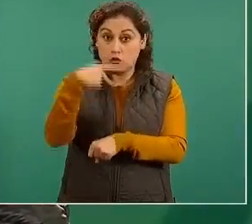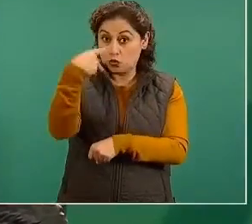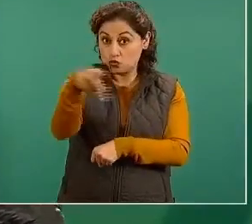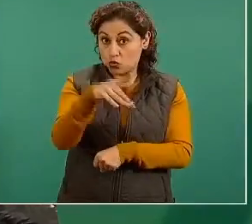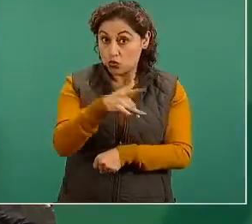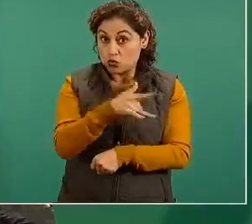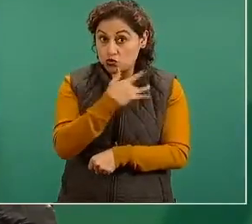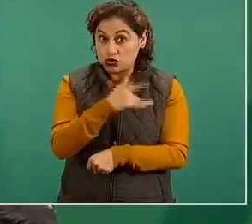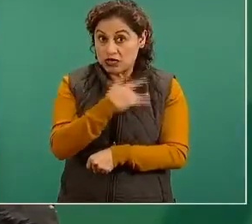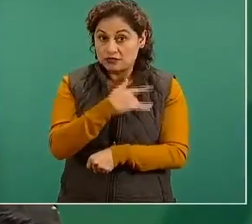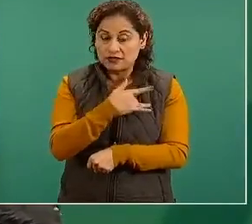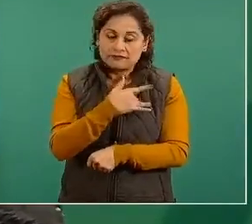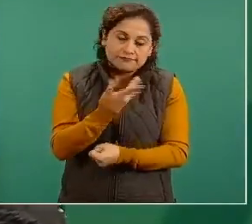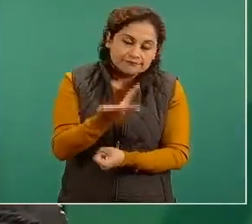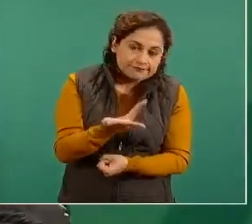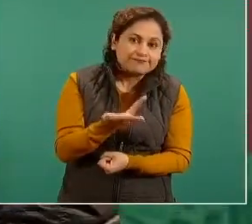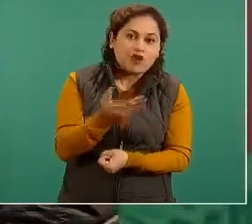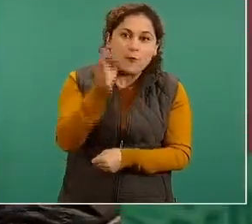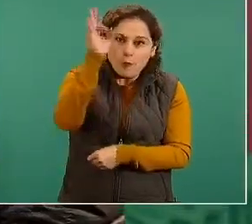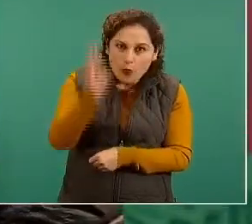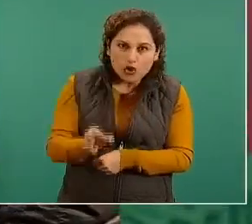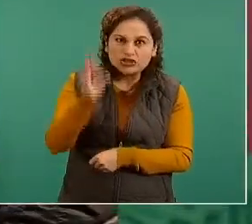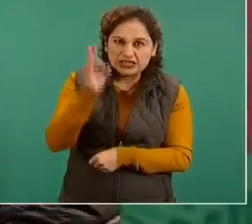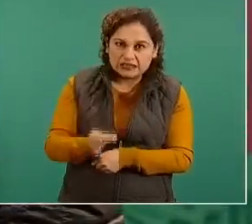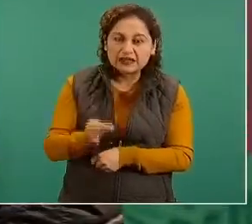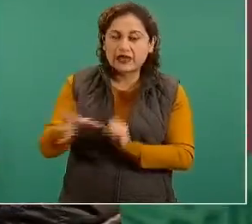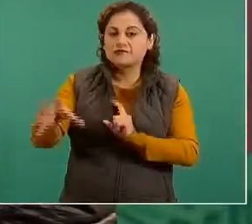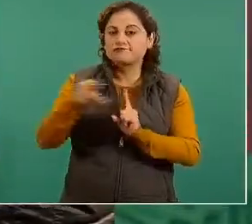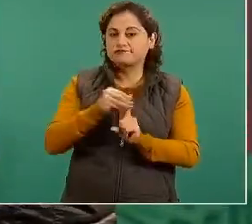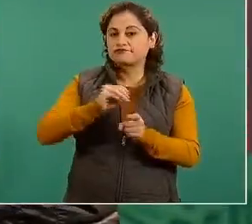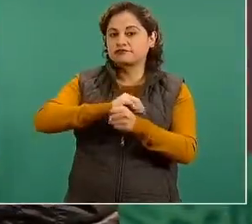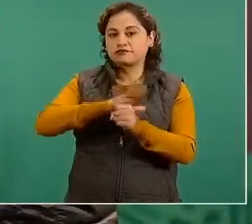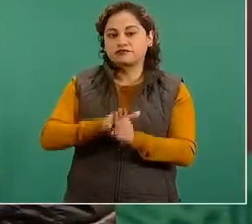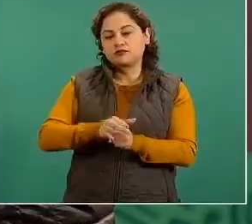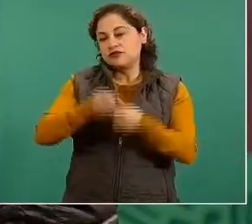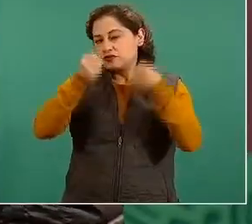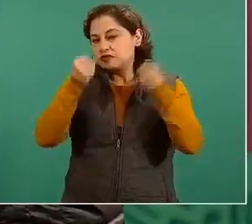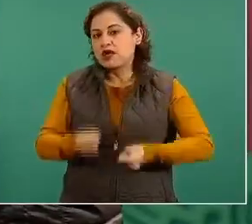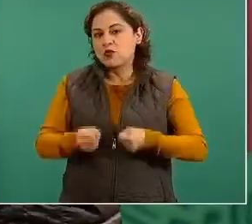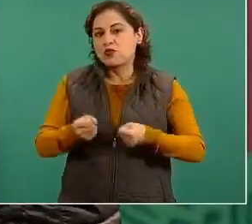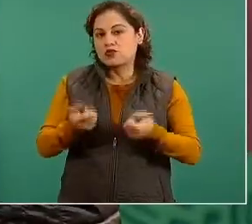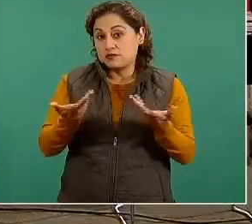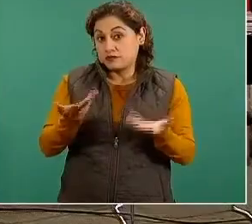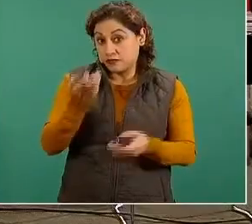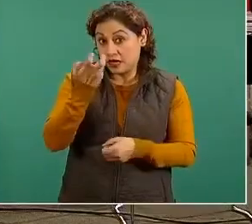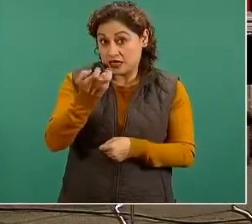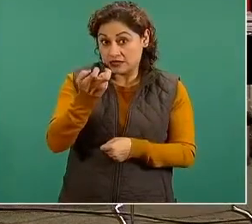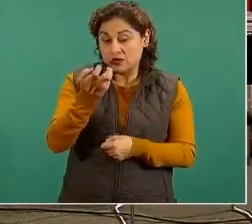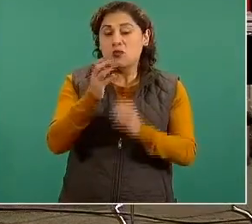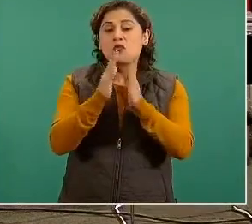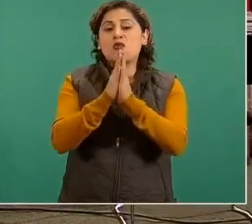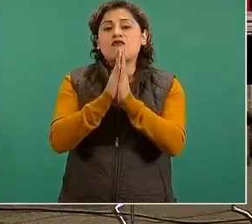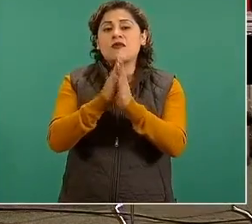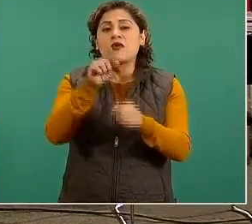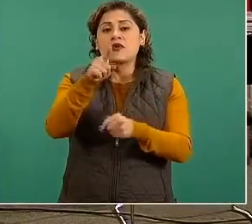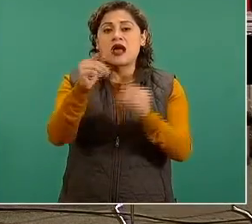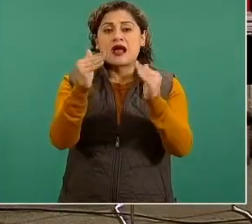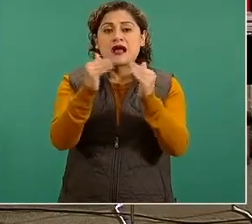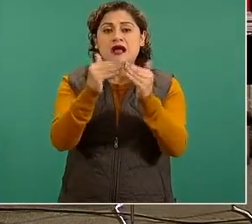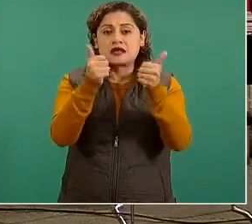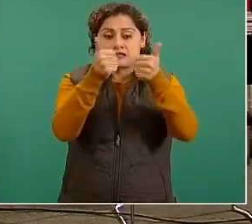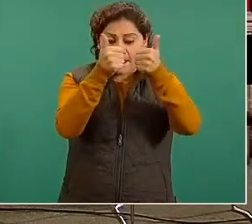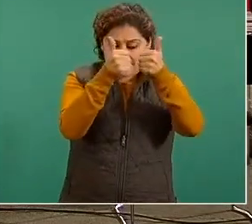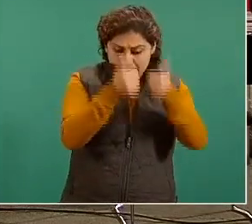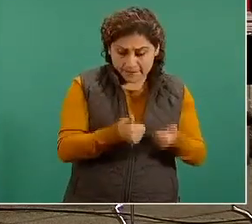sea por el virus SARS-CoV-2 es también suficientemente alta. Aíslese en casa, avise a sus contactos,